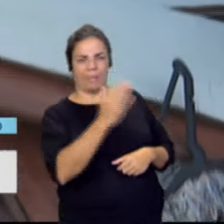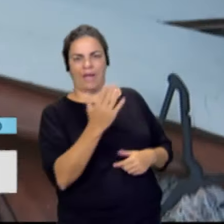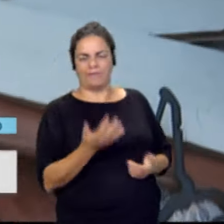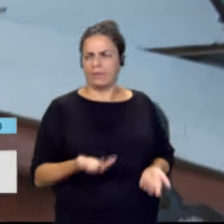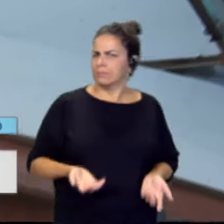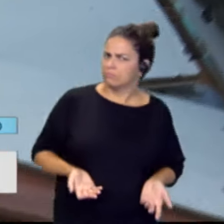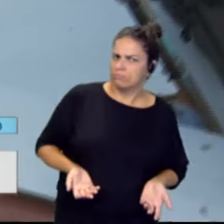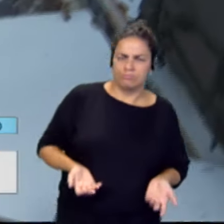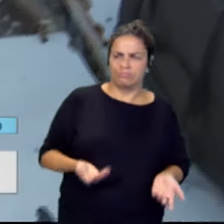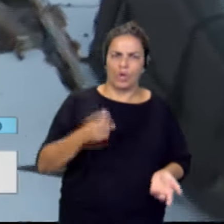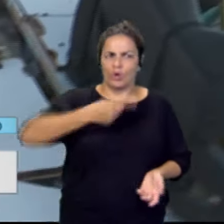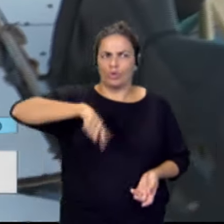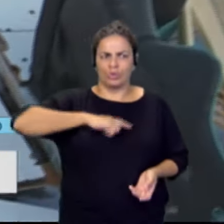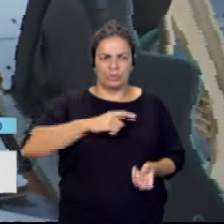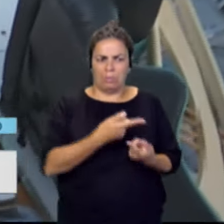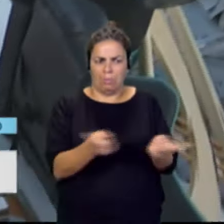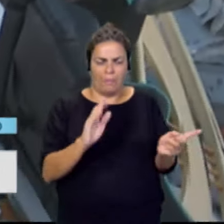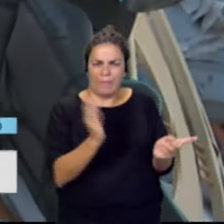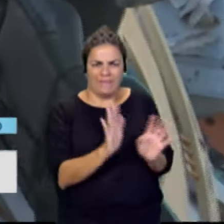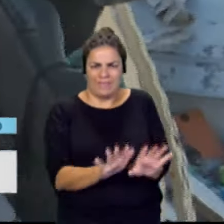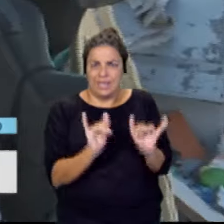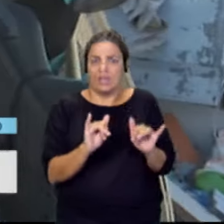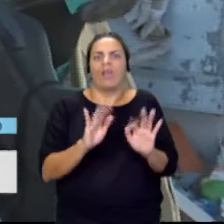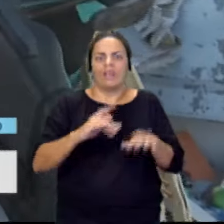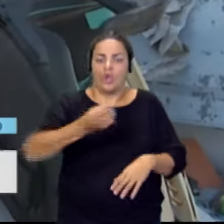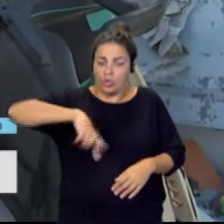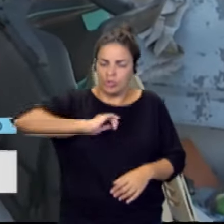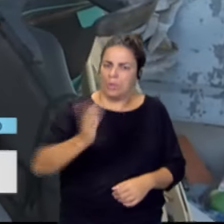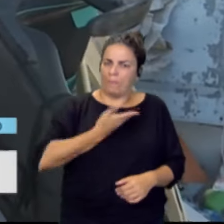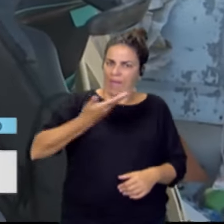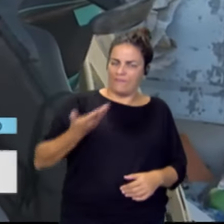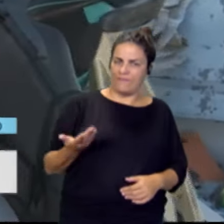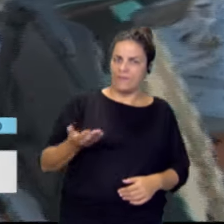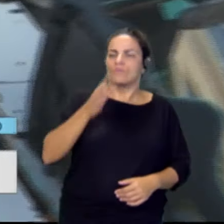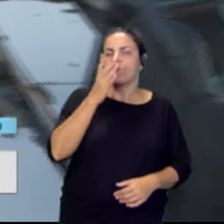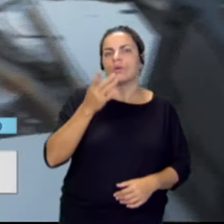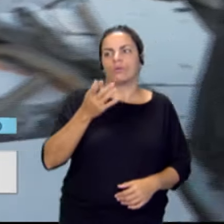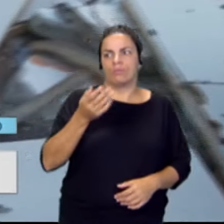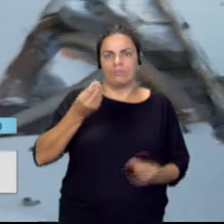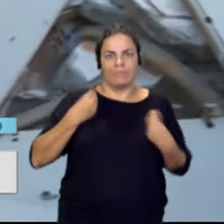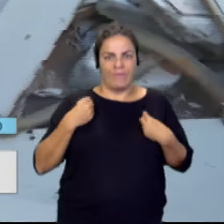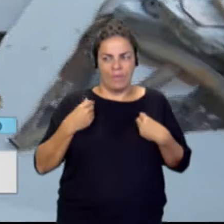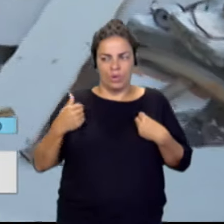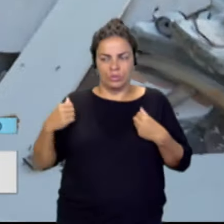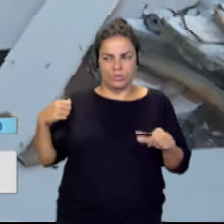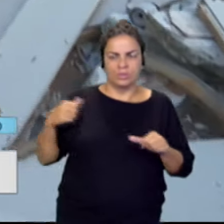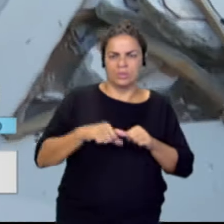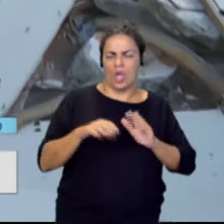perjudicando a nadie. Los perjudicados somos nosotros que estamos viviendo en unas condiciones